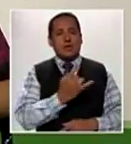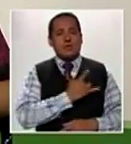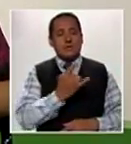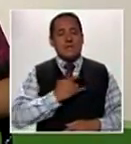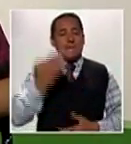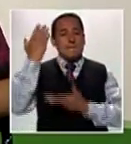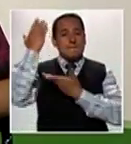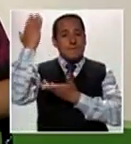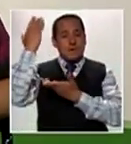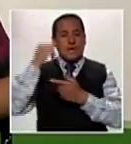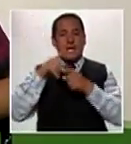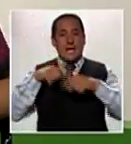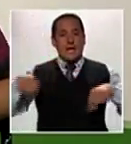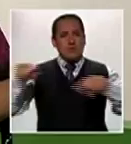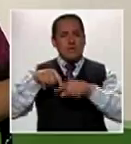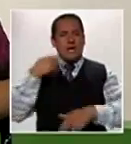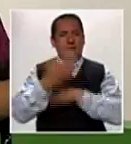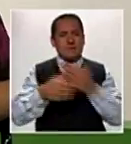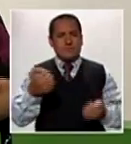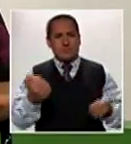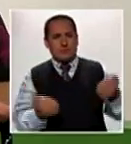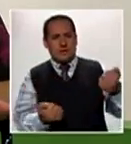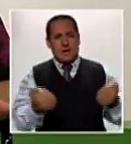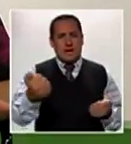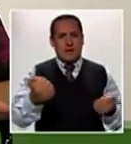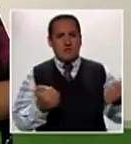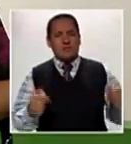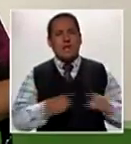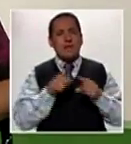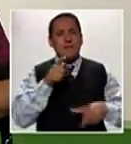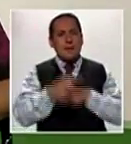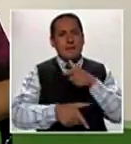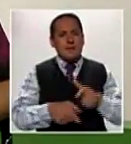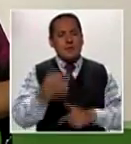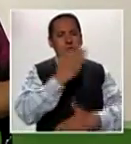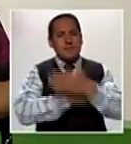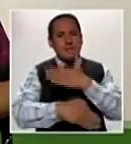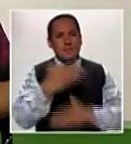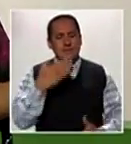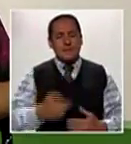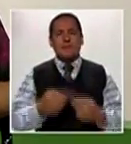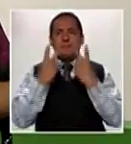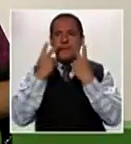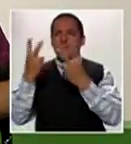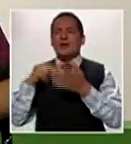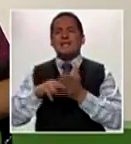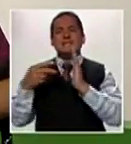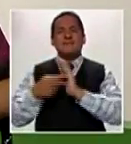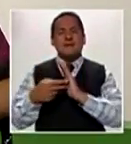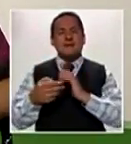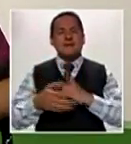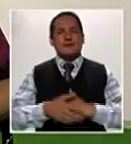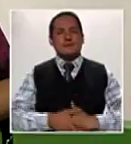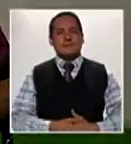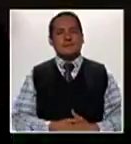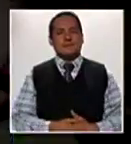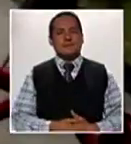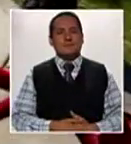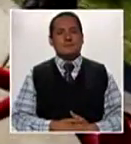la Universidad de Piura. Ellos han desarrollado un vehículo motorizado para personas con discapacidad. Veamos de qué se trata.